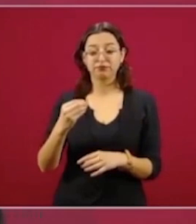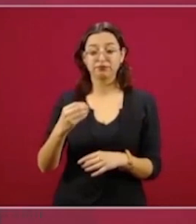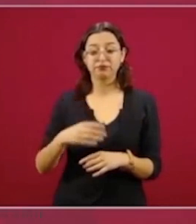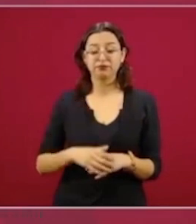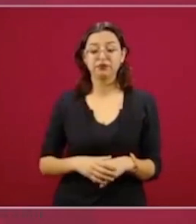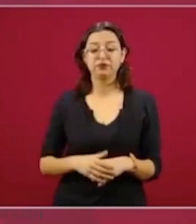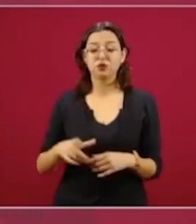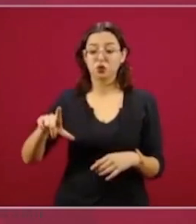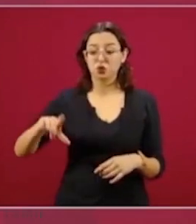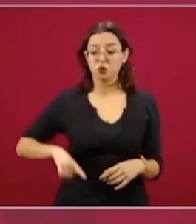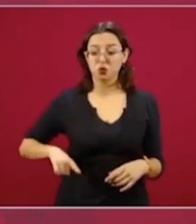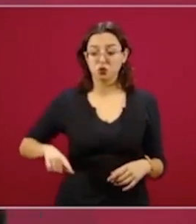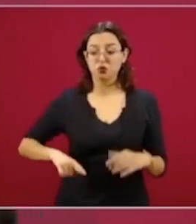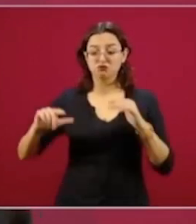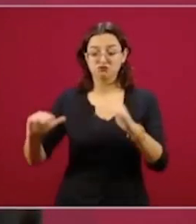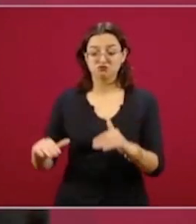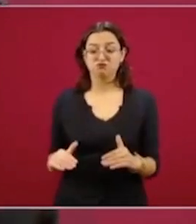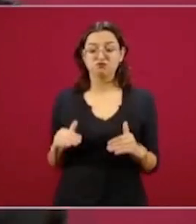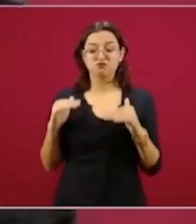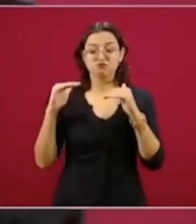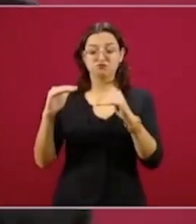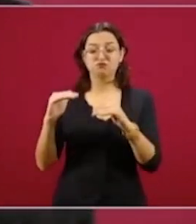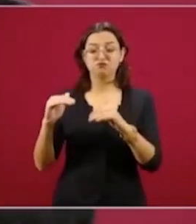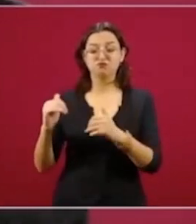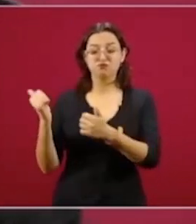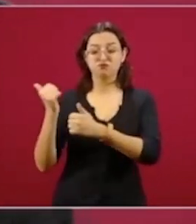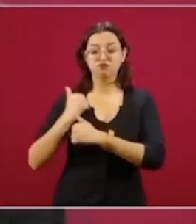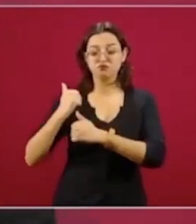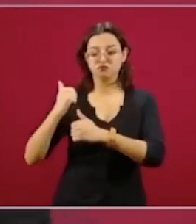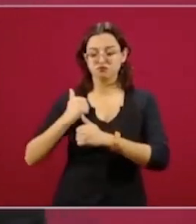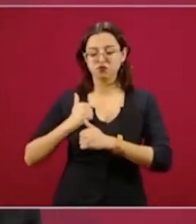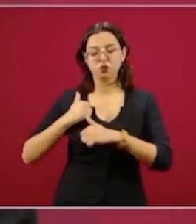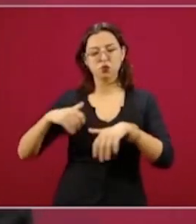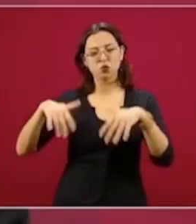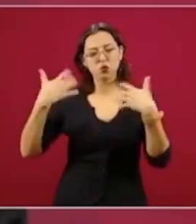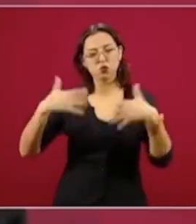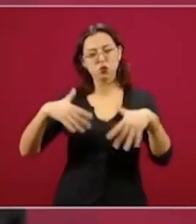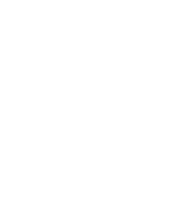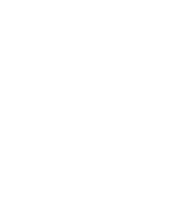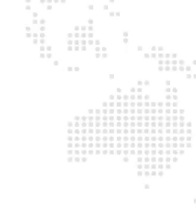supremo gobierno se han cubierto de gloria.